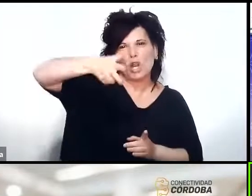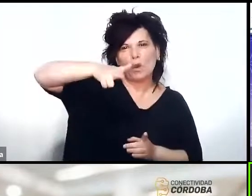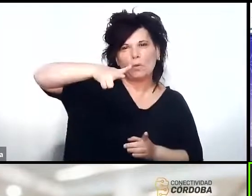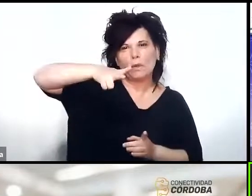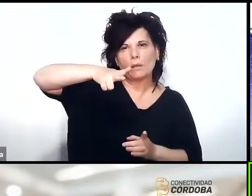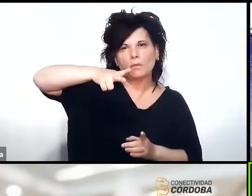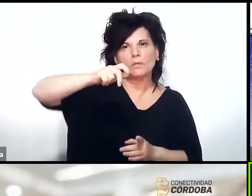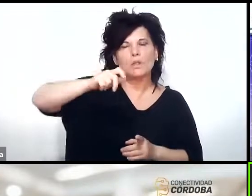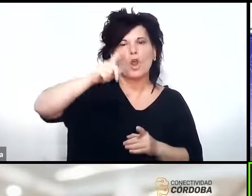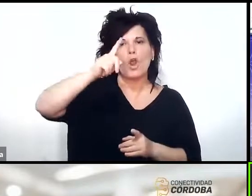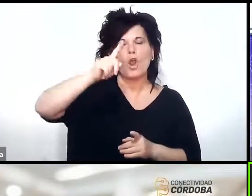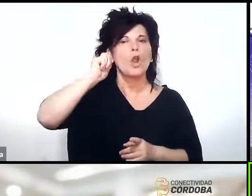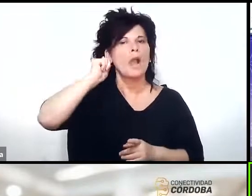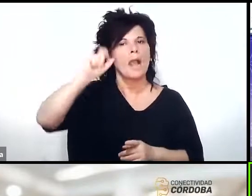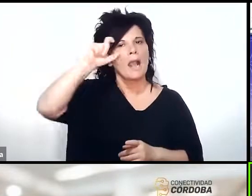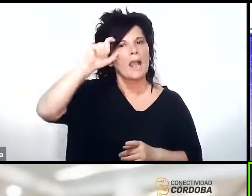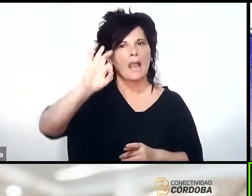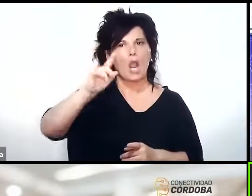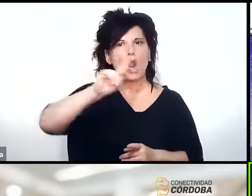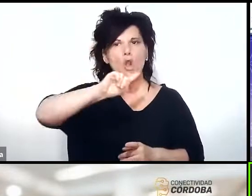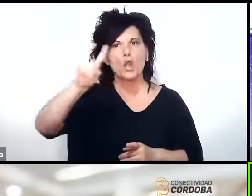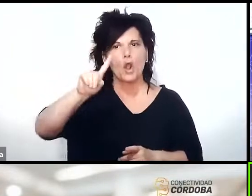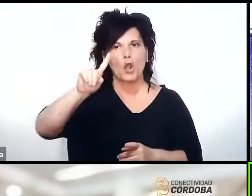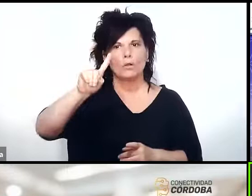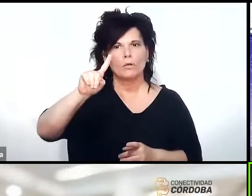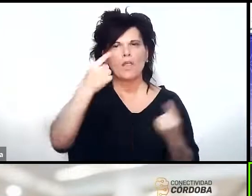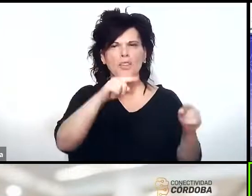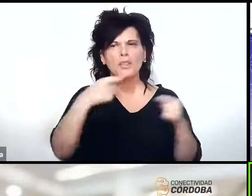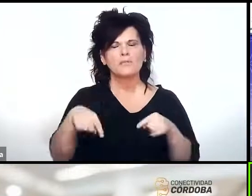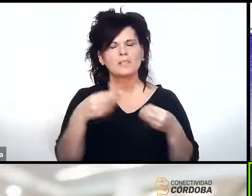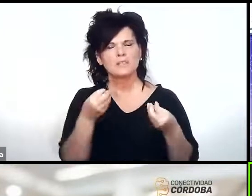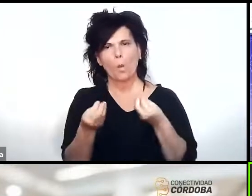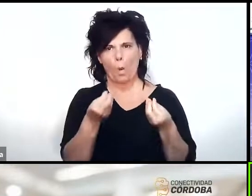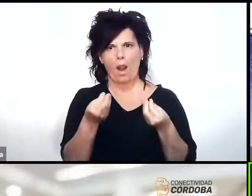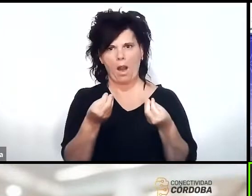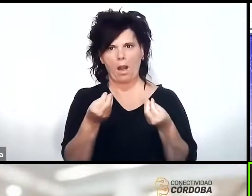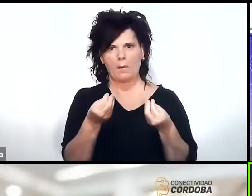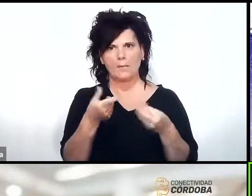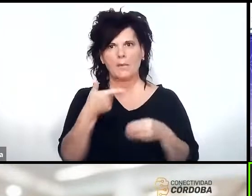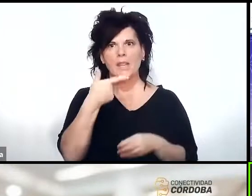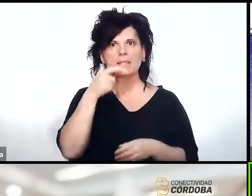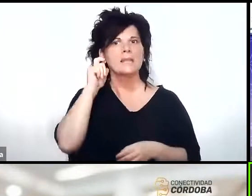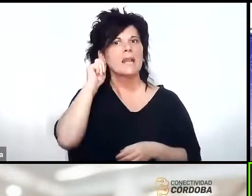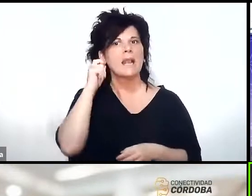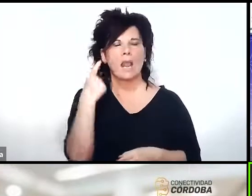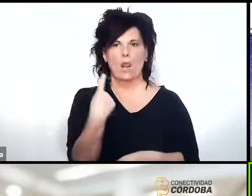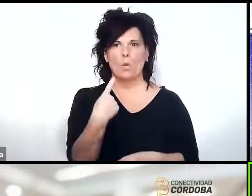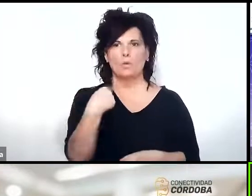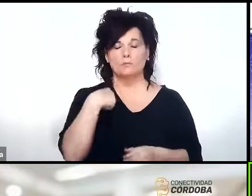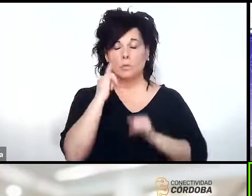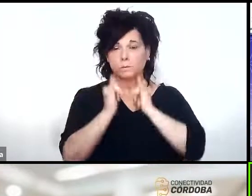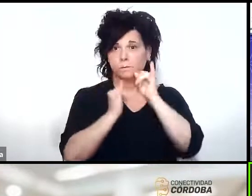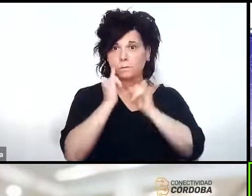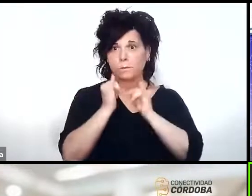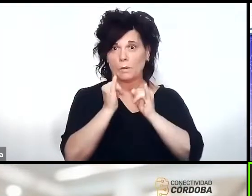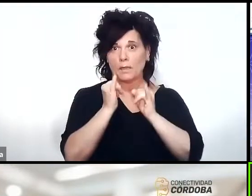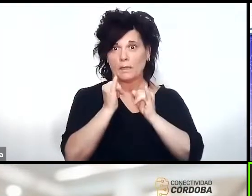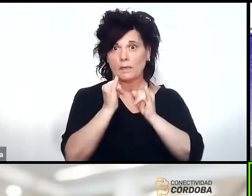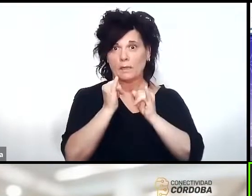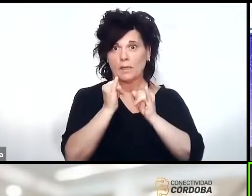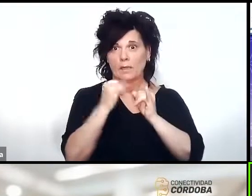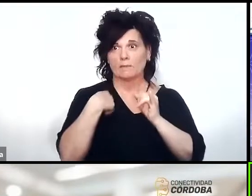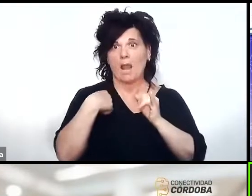geostacionarios ¿cuál es la diferencia? es que el SG-1 que es el que yo les comenté al final que se está